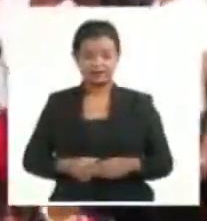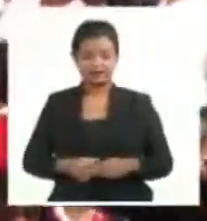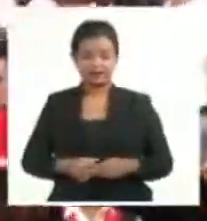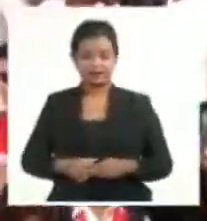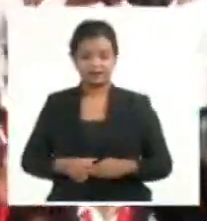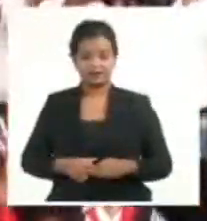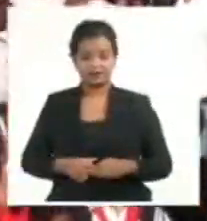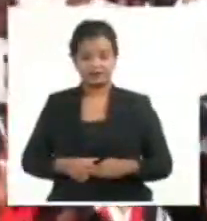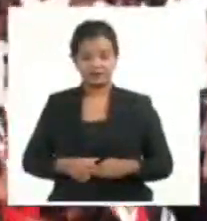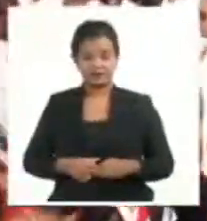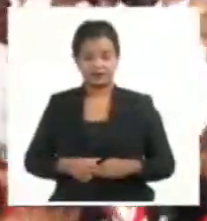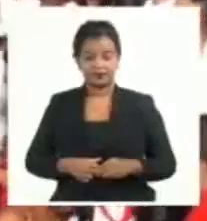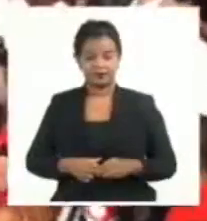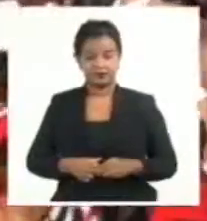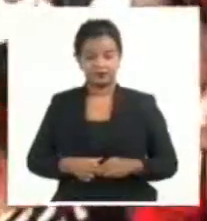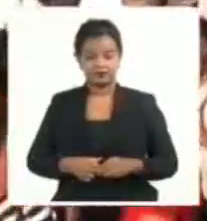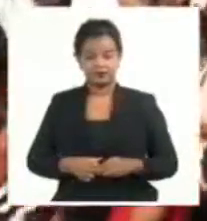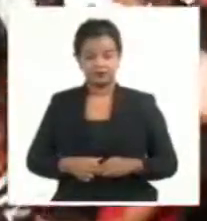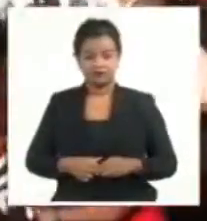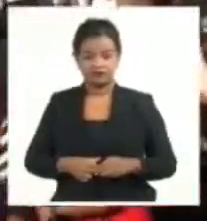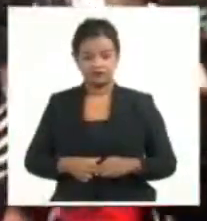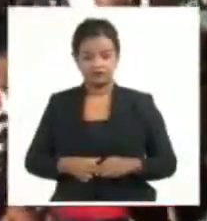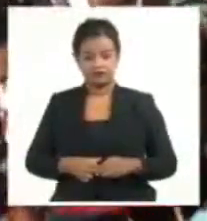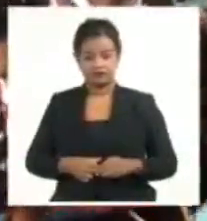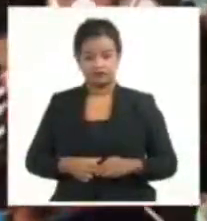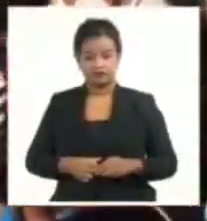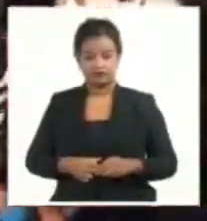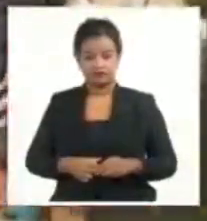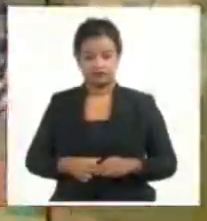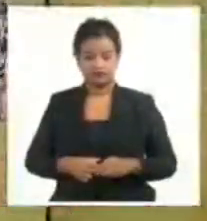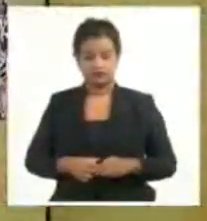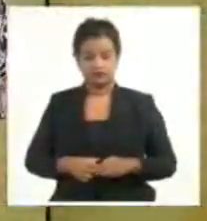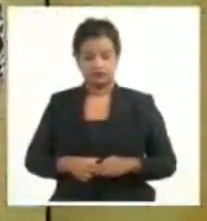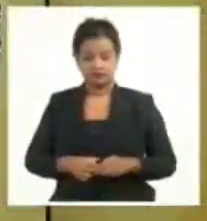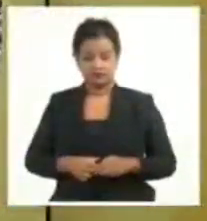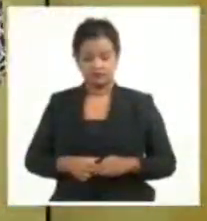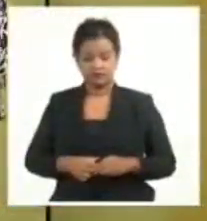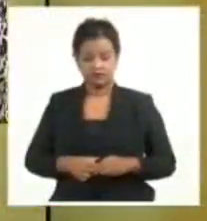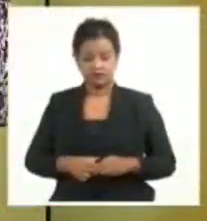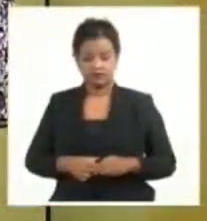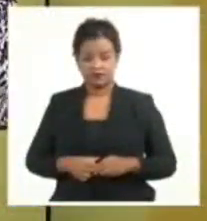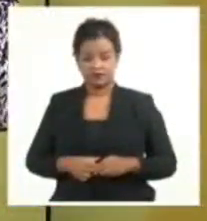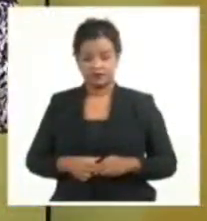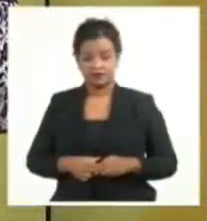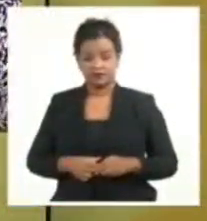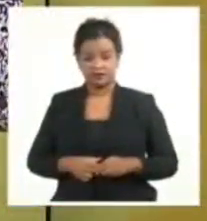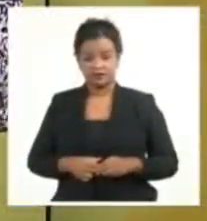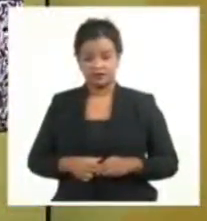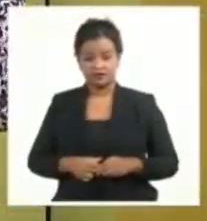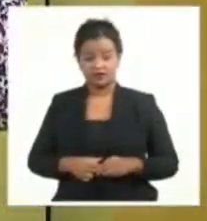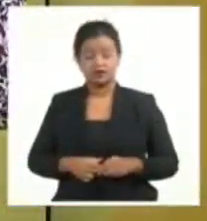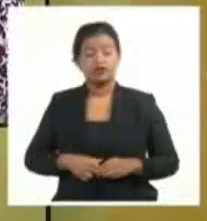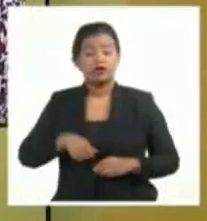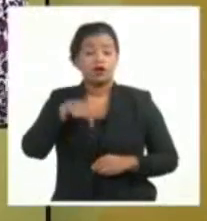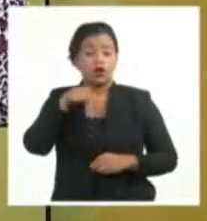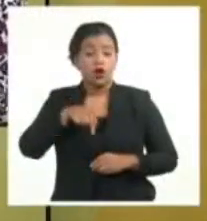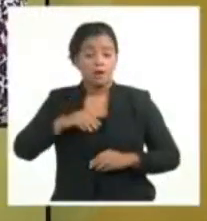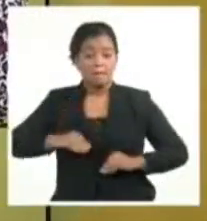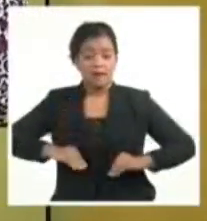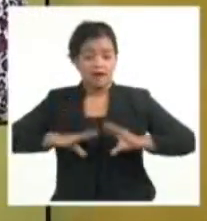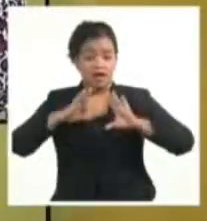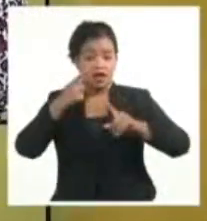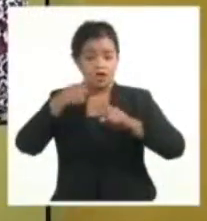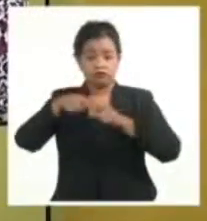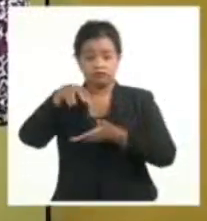Sotomayor, Sistema Informativo de la Televisión Urbana. Y esta mañana en el Memorial José Martí tuvo